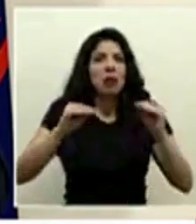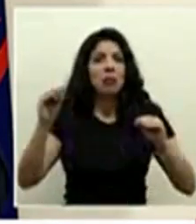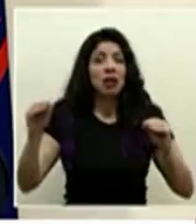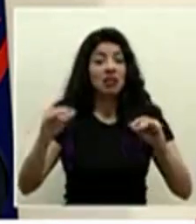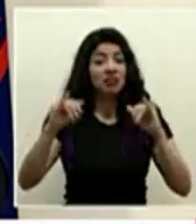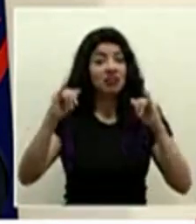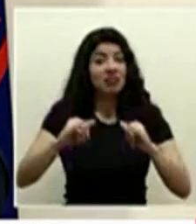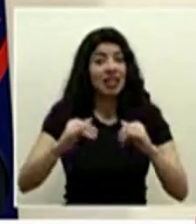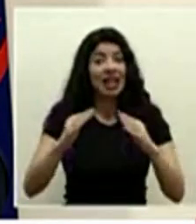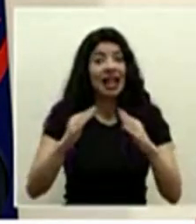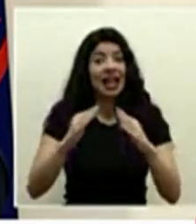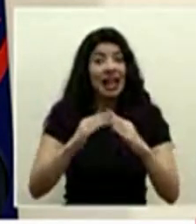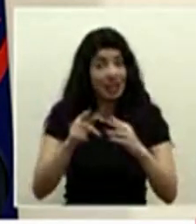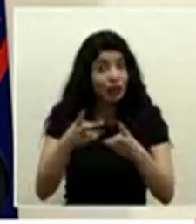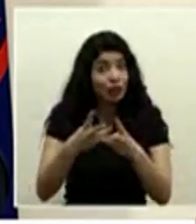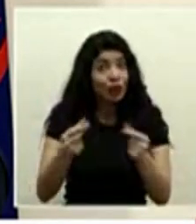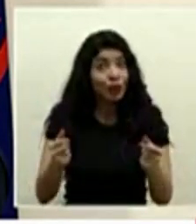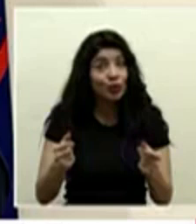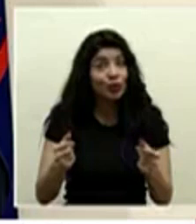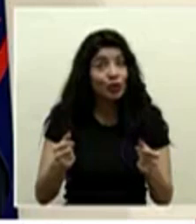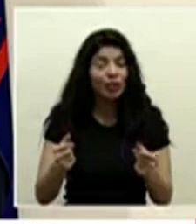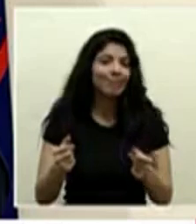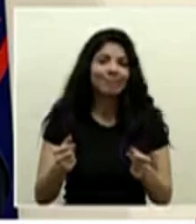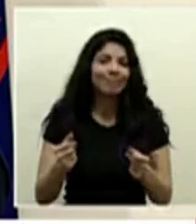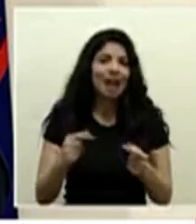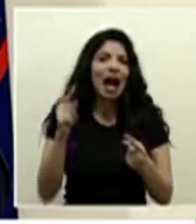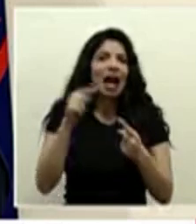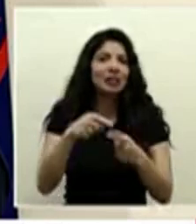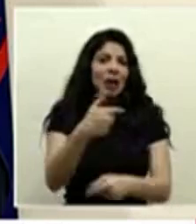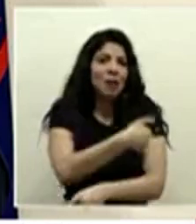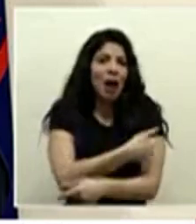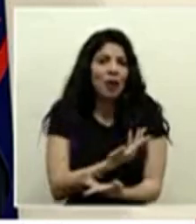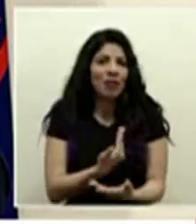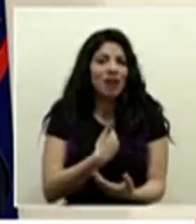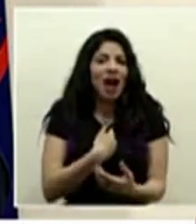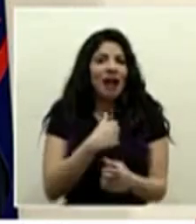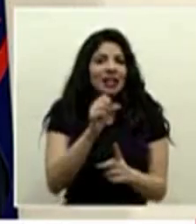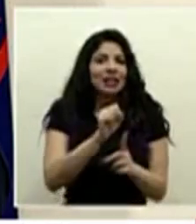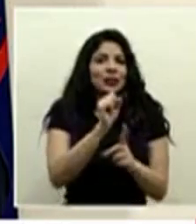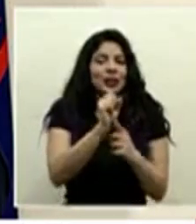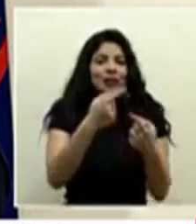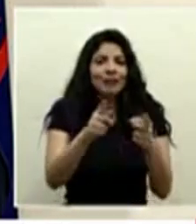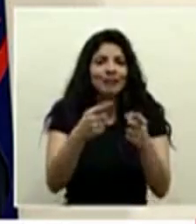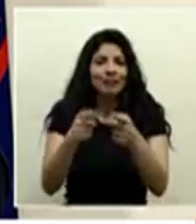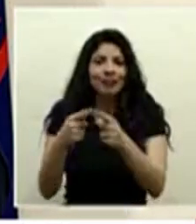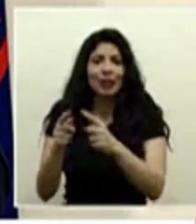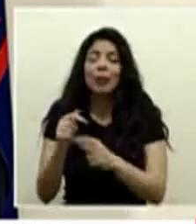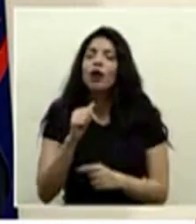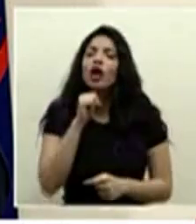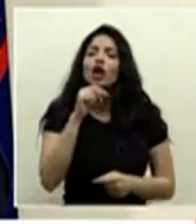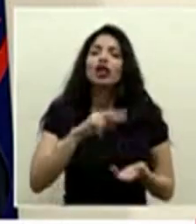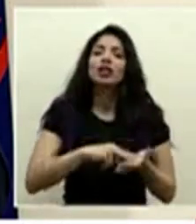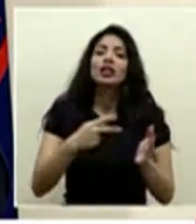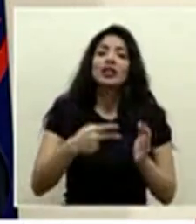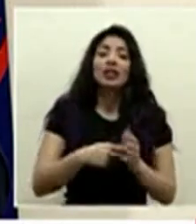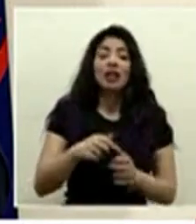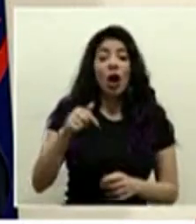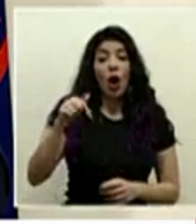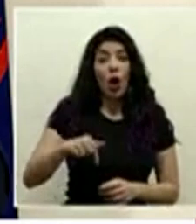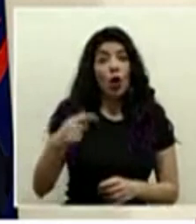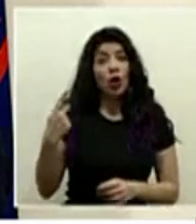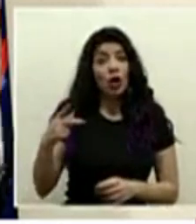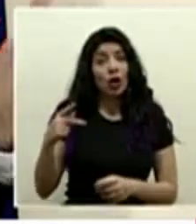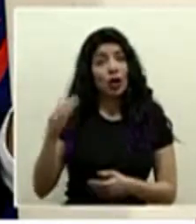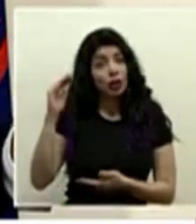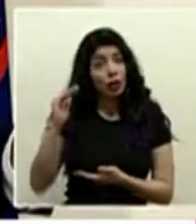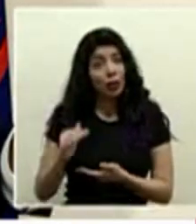en casa no puede ser una solución hasta que haya una vacuna hay realidades pero no significa que hoy el riesgo es menor